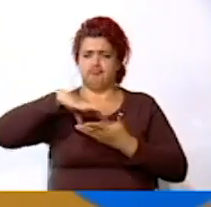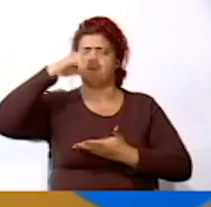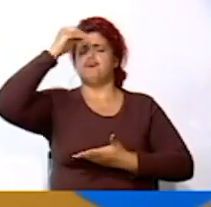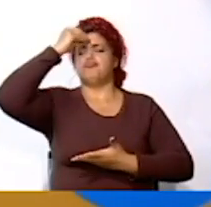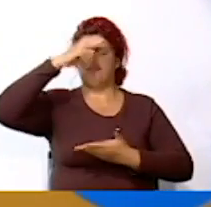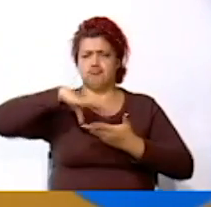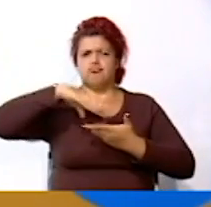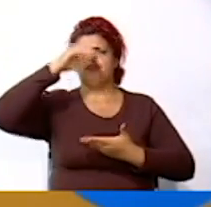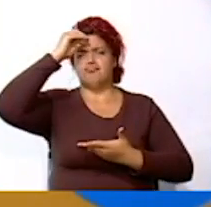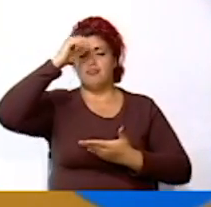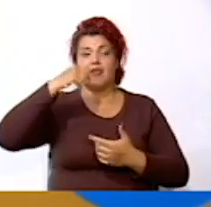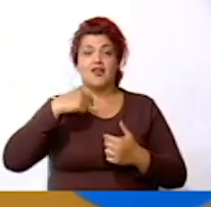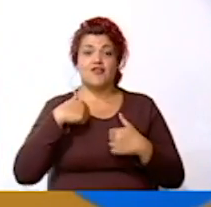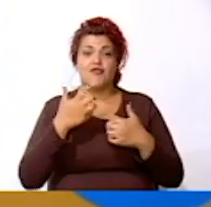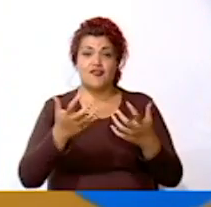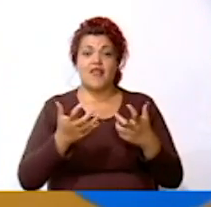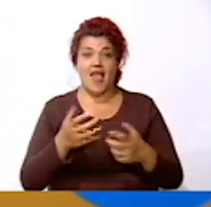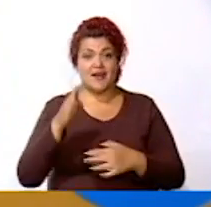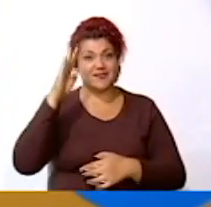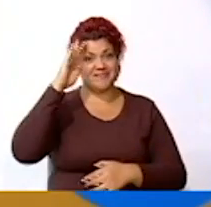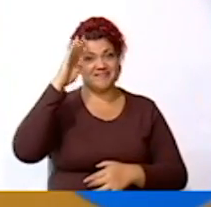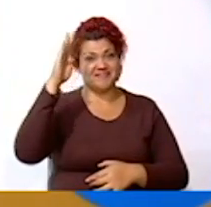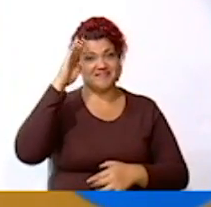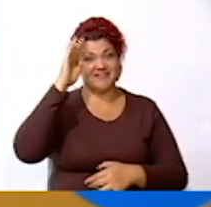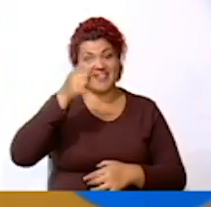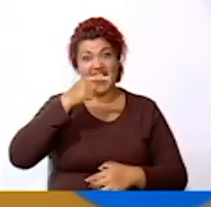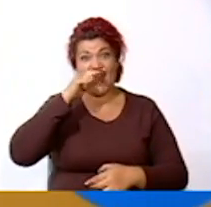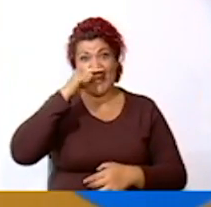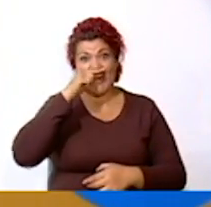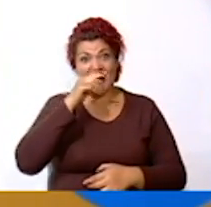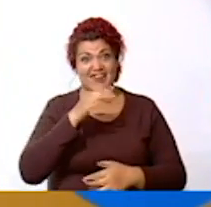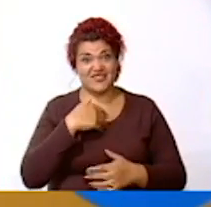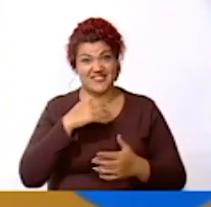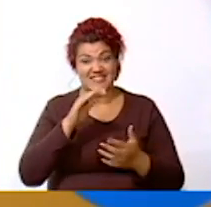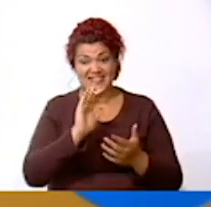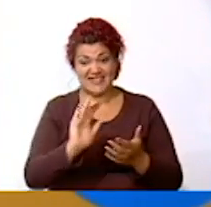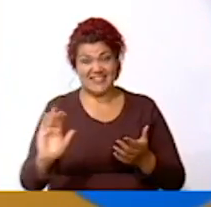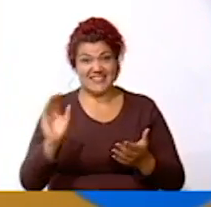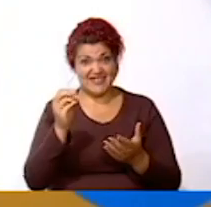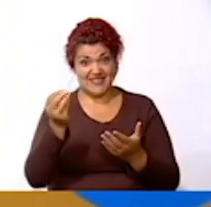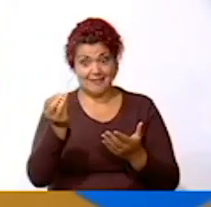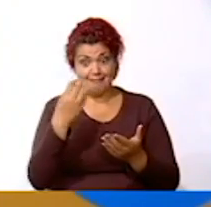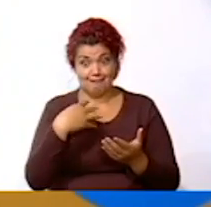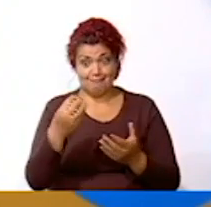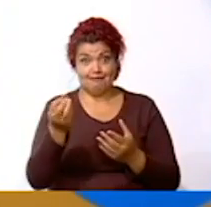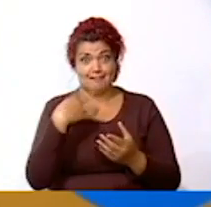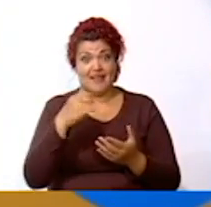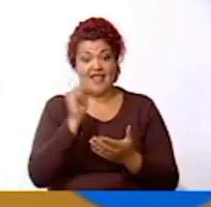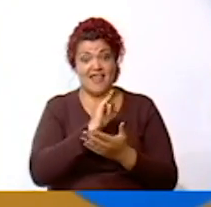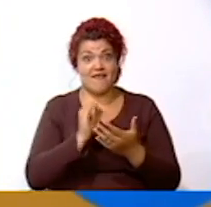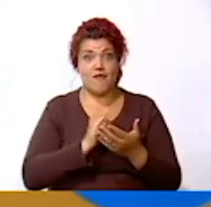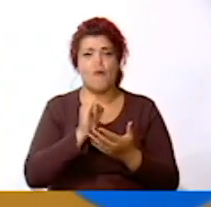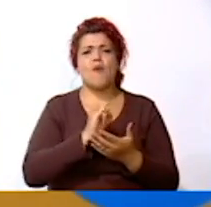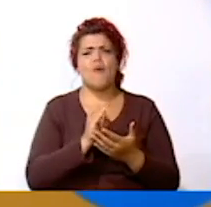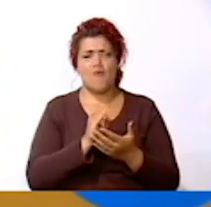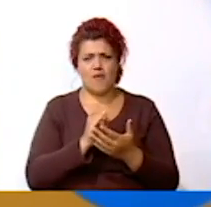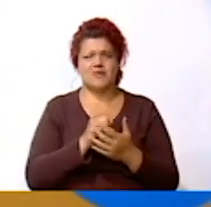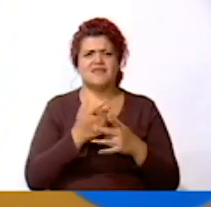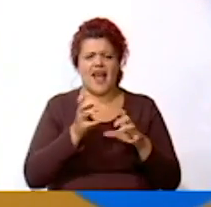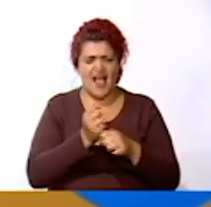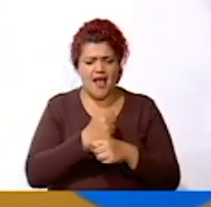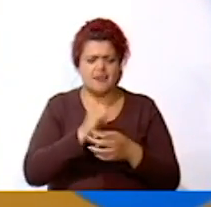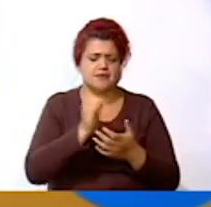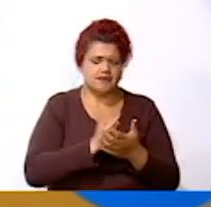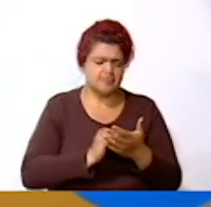enviar un saludo muy especial a algunos niños que me han estado enviando dibujos y que ellos han ido elaborando sus dibujos